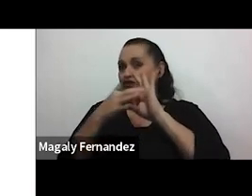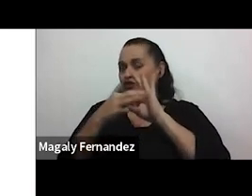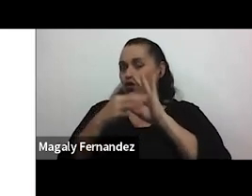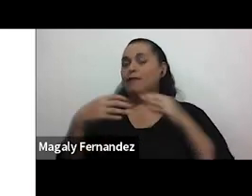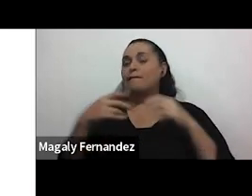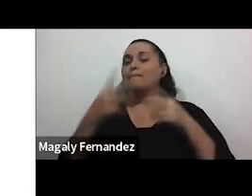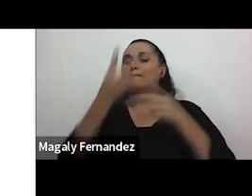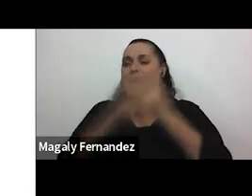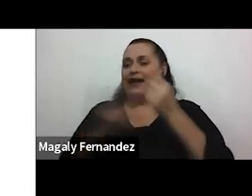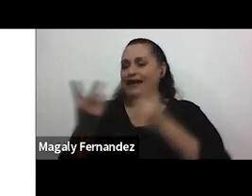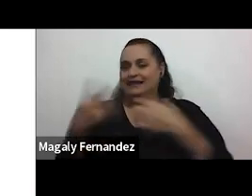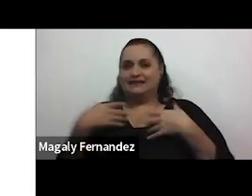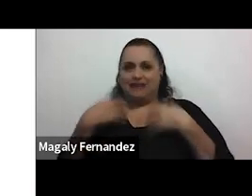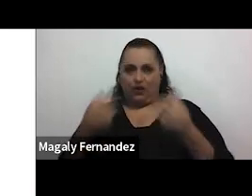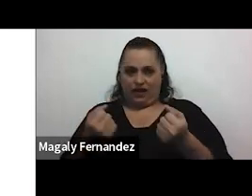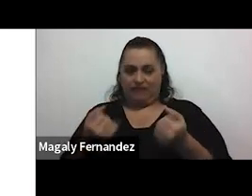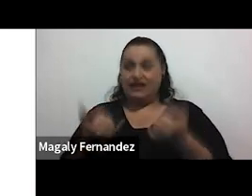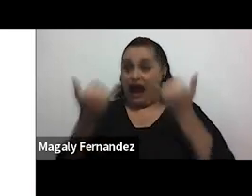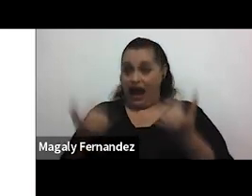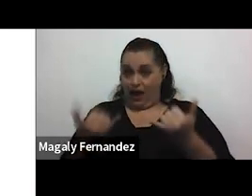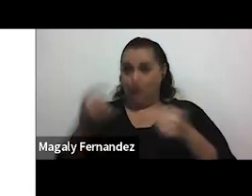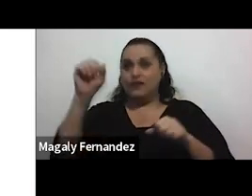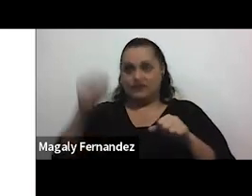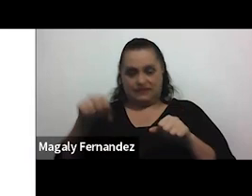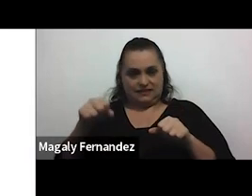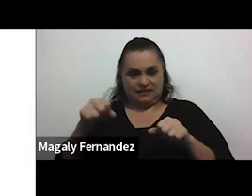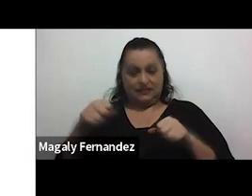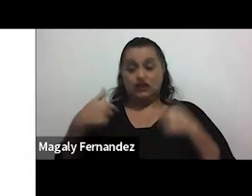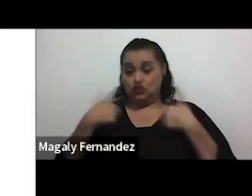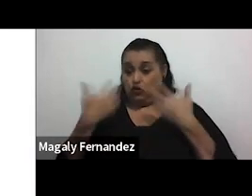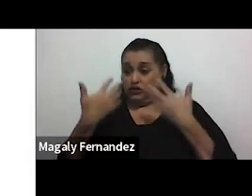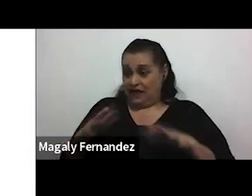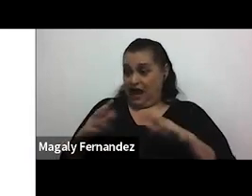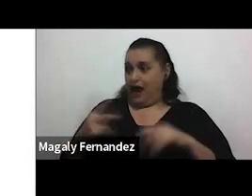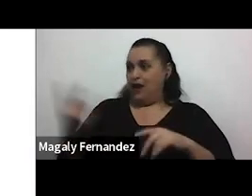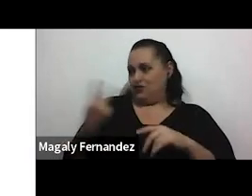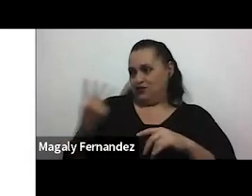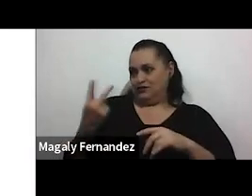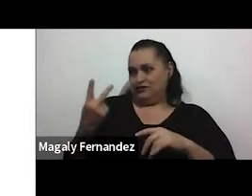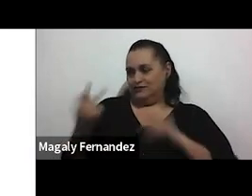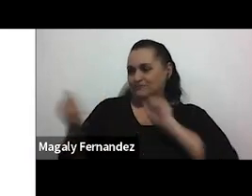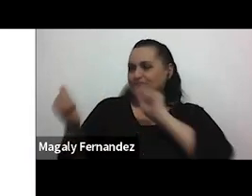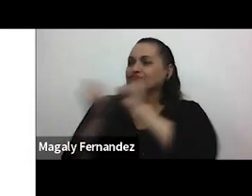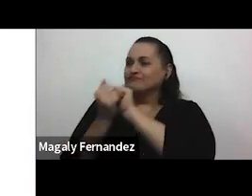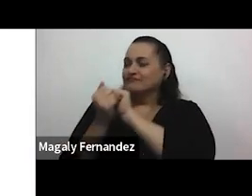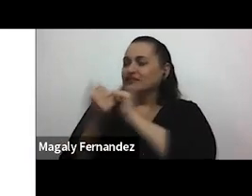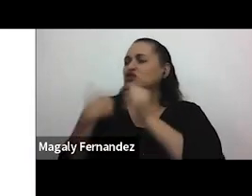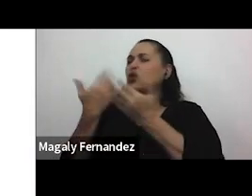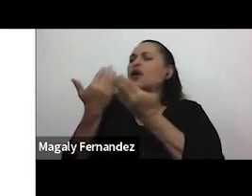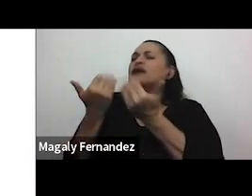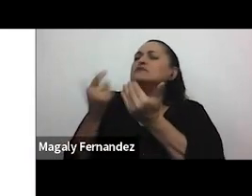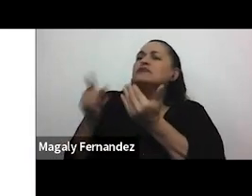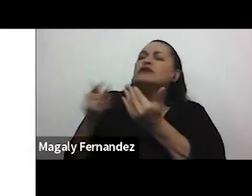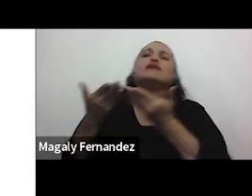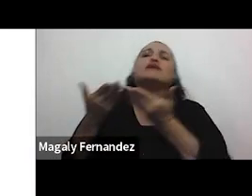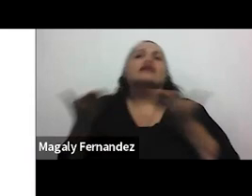ahora sí ya ahora en el vínculo propiamente ya ahora cuando estoy con la otra persona ¿qué debo esperar para